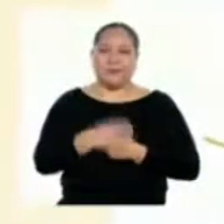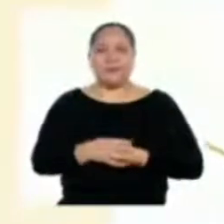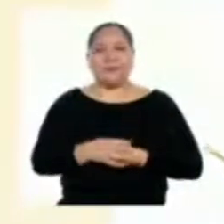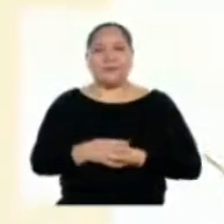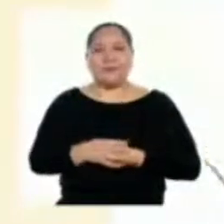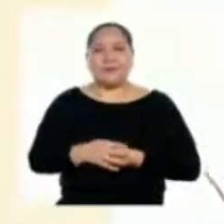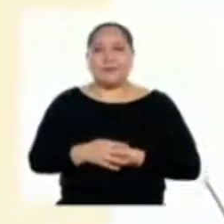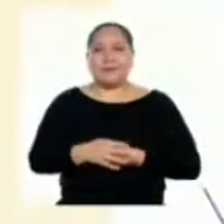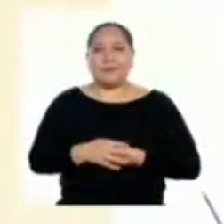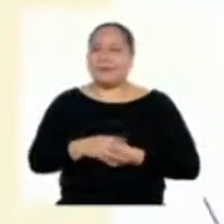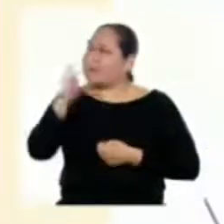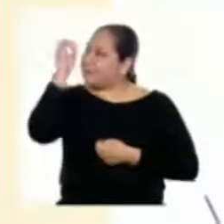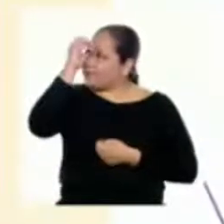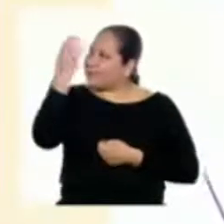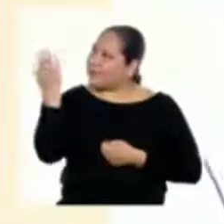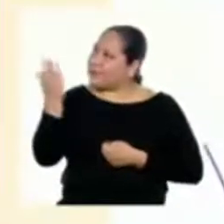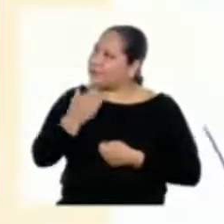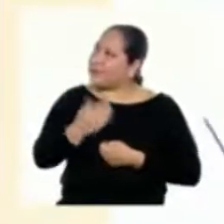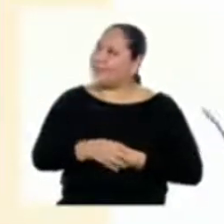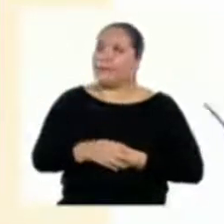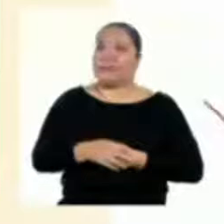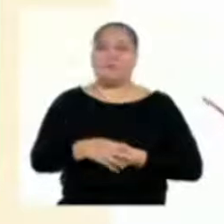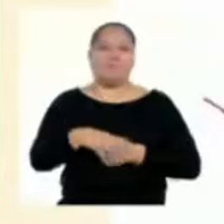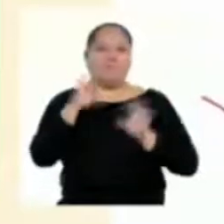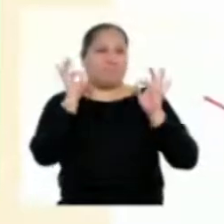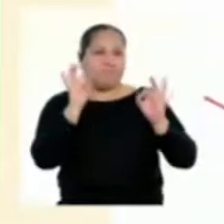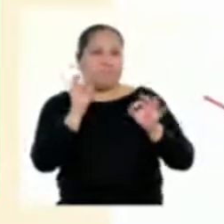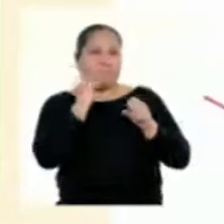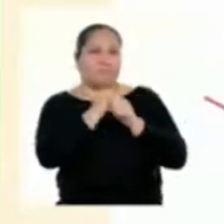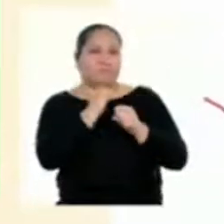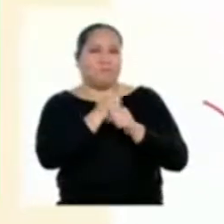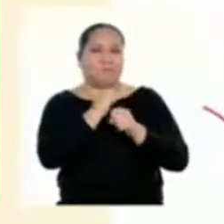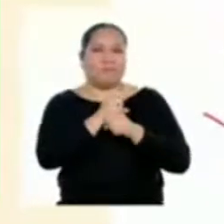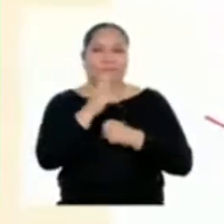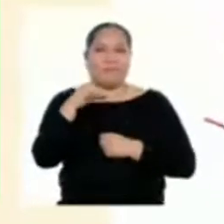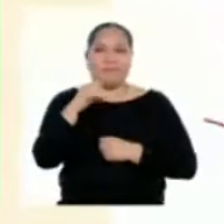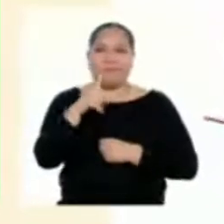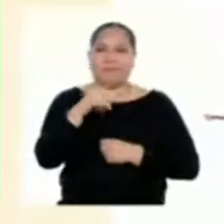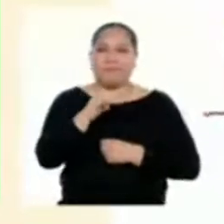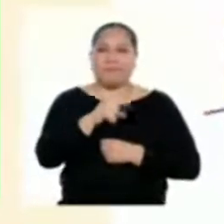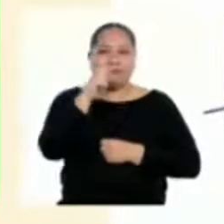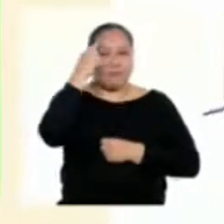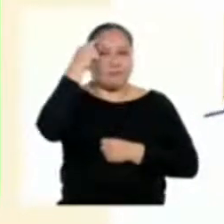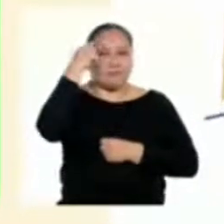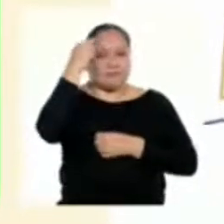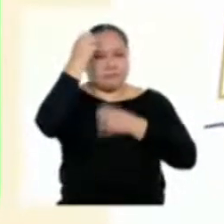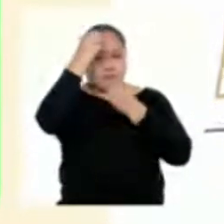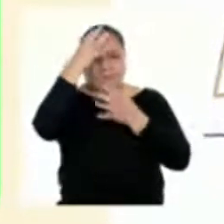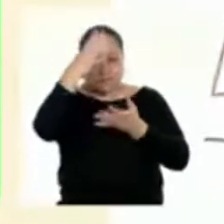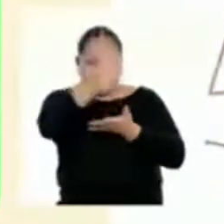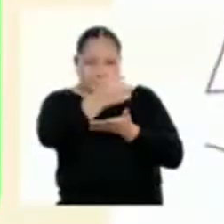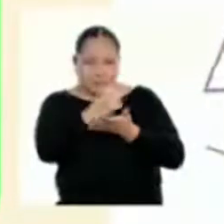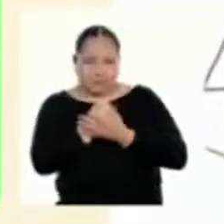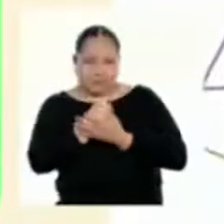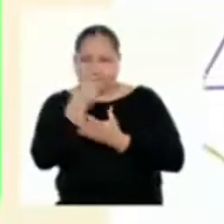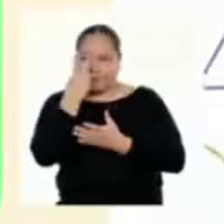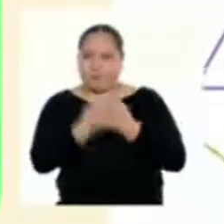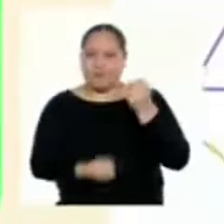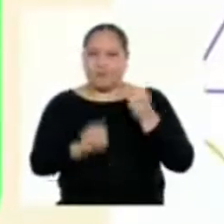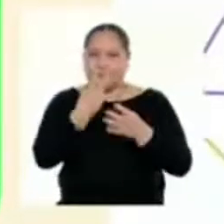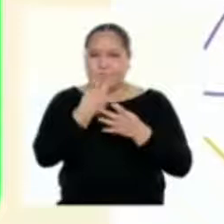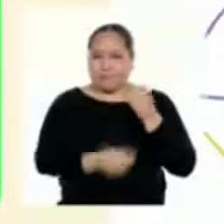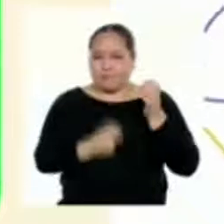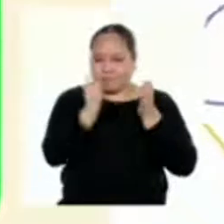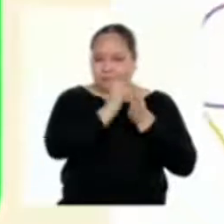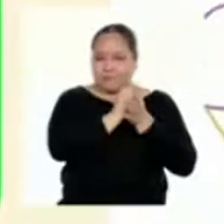¿Qué opina, profesora? Excelente trabajo, Miluska. Creo que la información que rescataste de ambos textos es